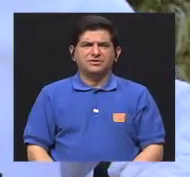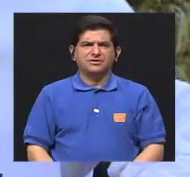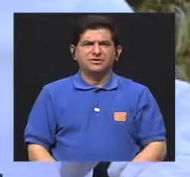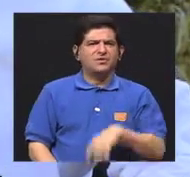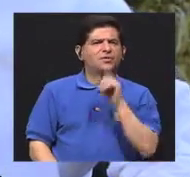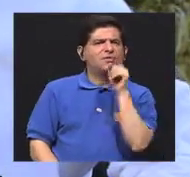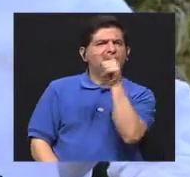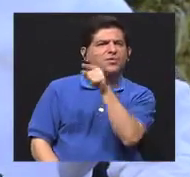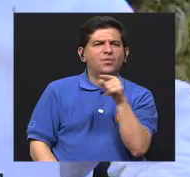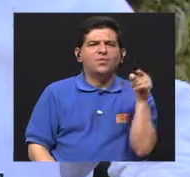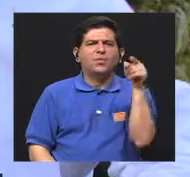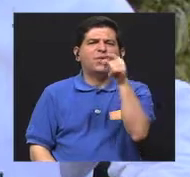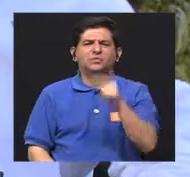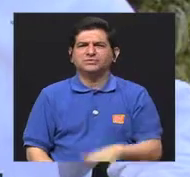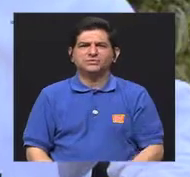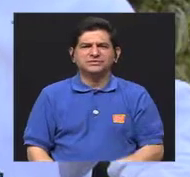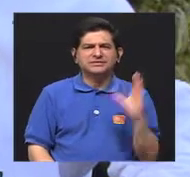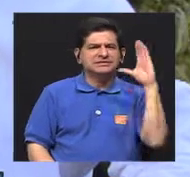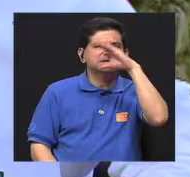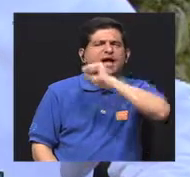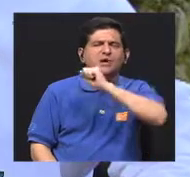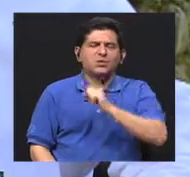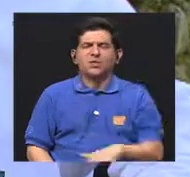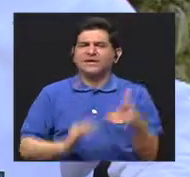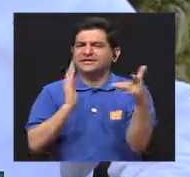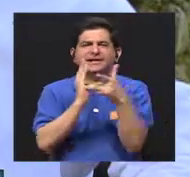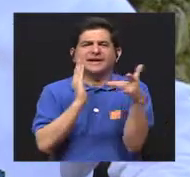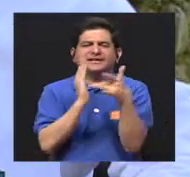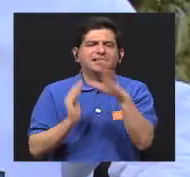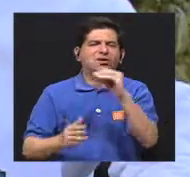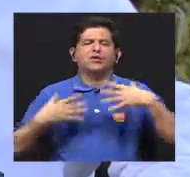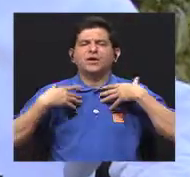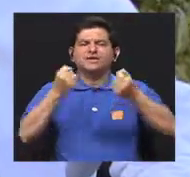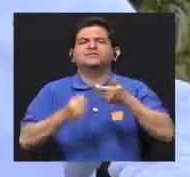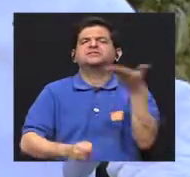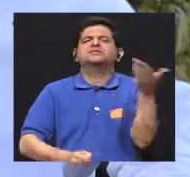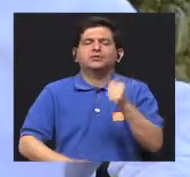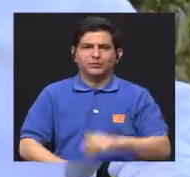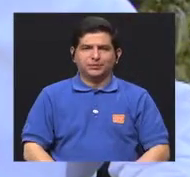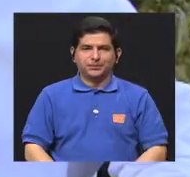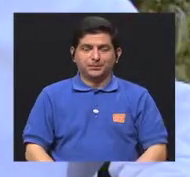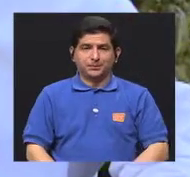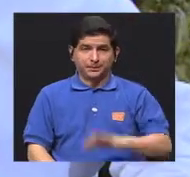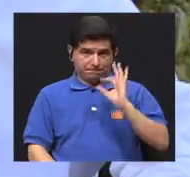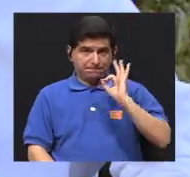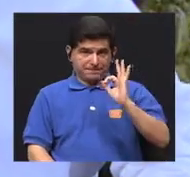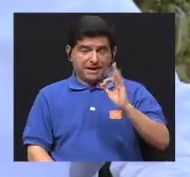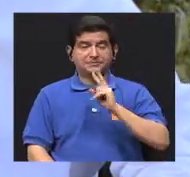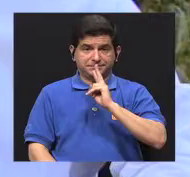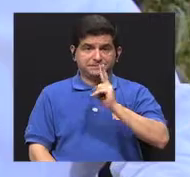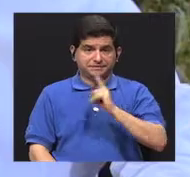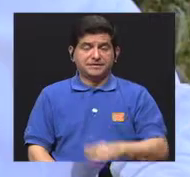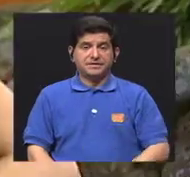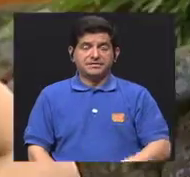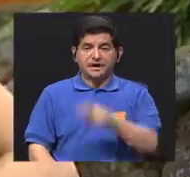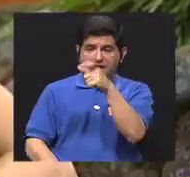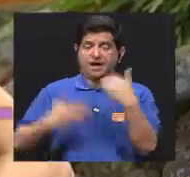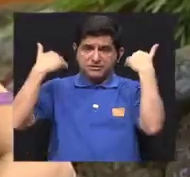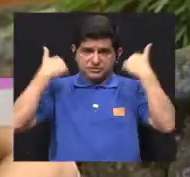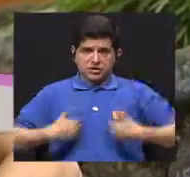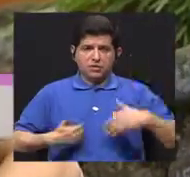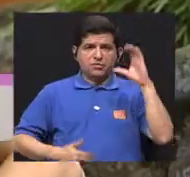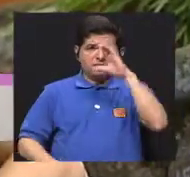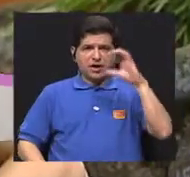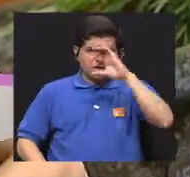lo que ustedes notan con respecto a la tecnología y la salud? Sí, bueno, en realidad el ser